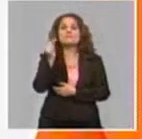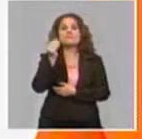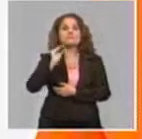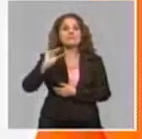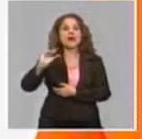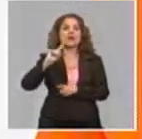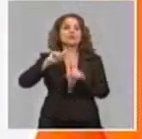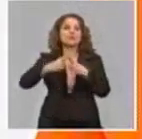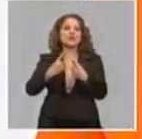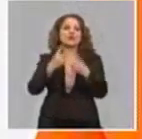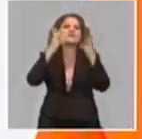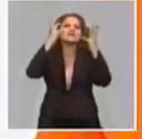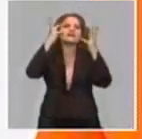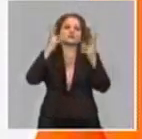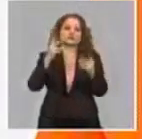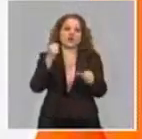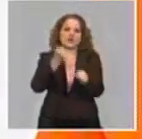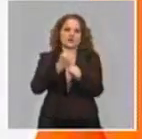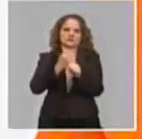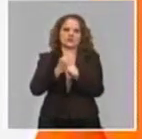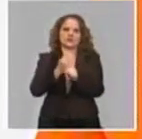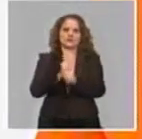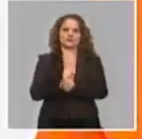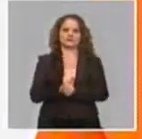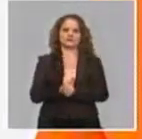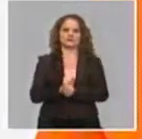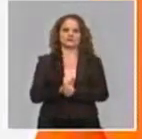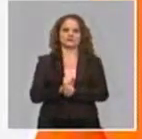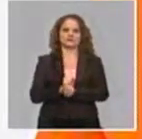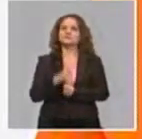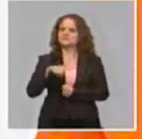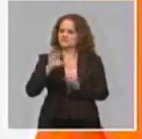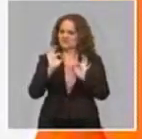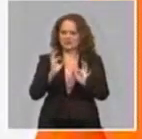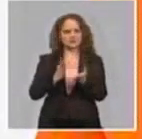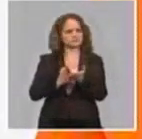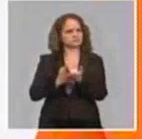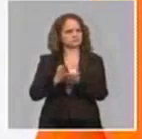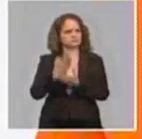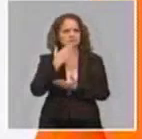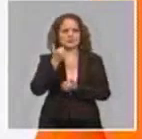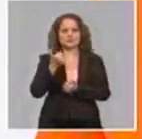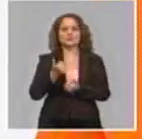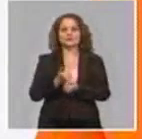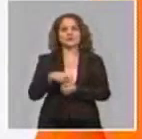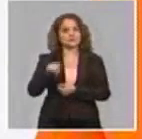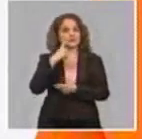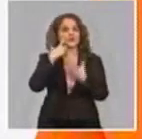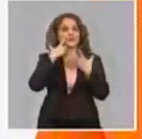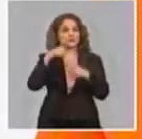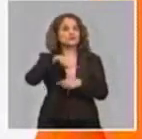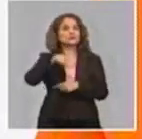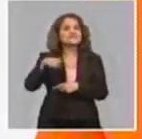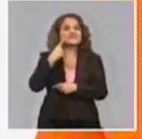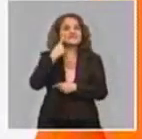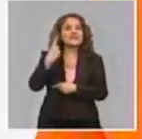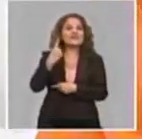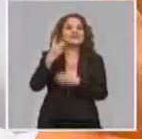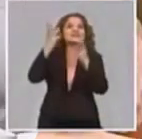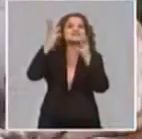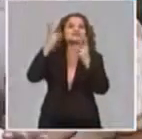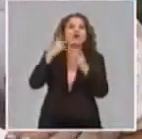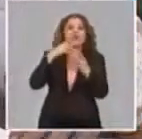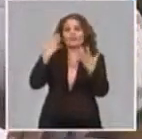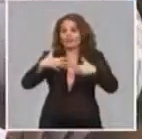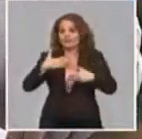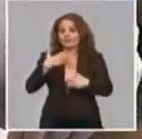ser una cosa muy excepcional a alguien que no cobre por resultado, y ahí seguimos incidiendo porque es importante, porque ahí está la productividad, por supuesto, con